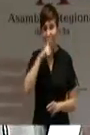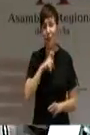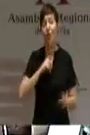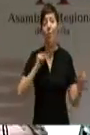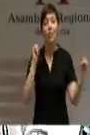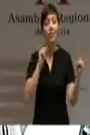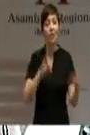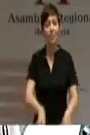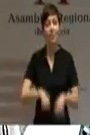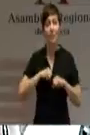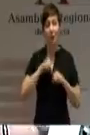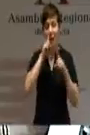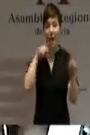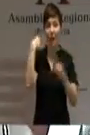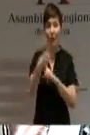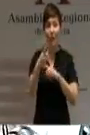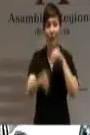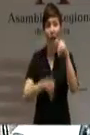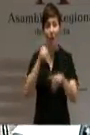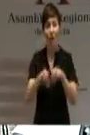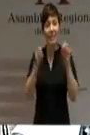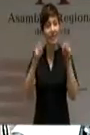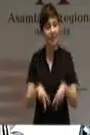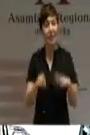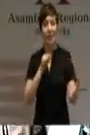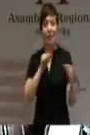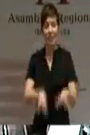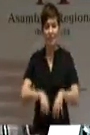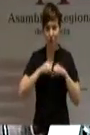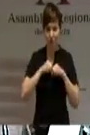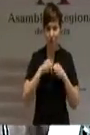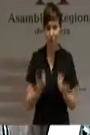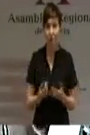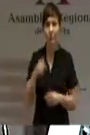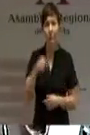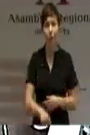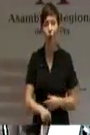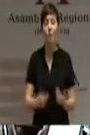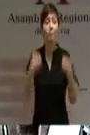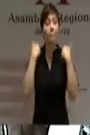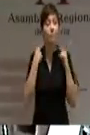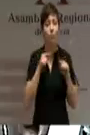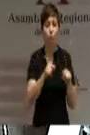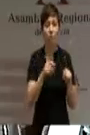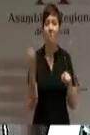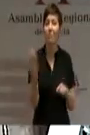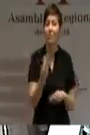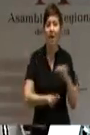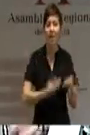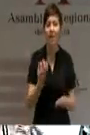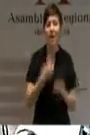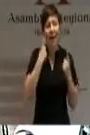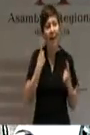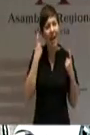año que viene llegaremos a las elecciones autonómicas sin debate de investidura. Le corresponde hoy concentrar todo el esfuerzo en hacer entender a los